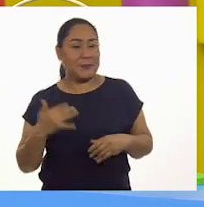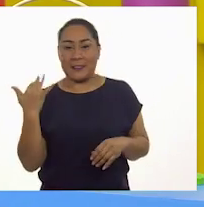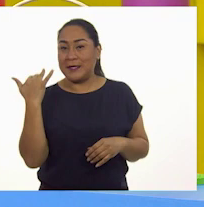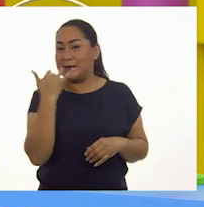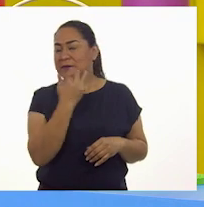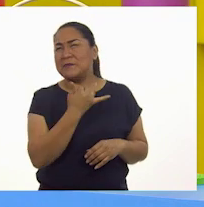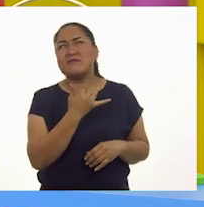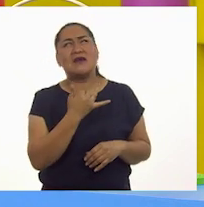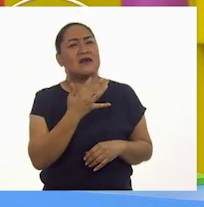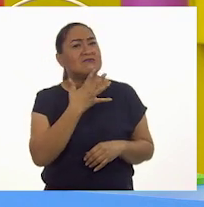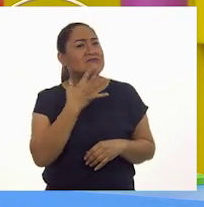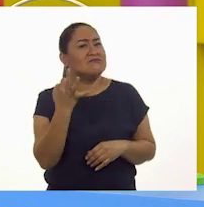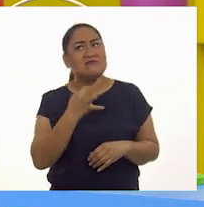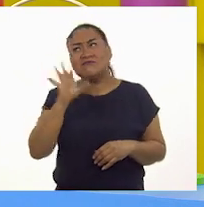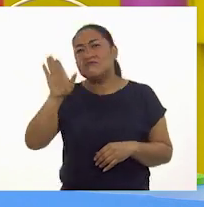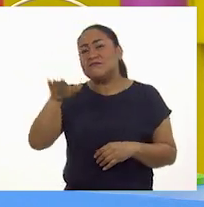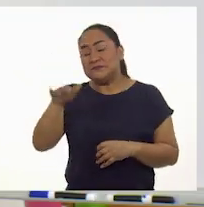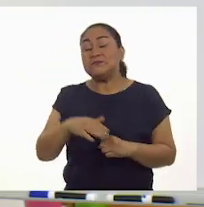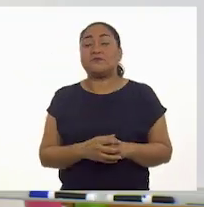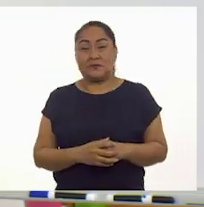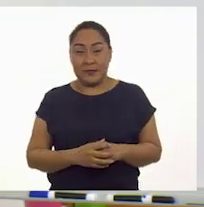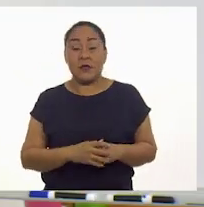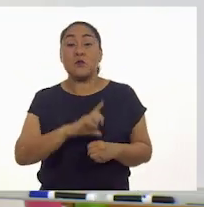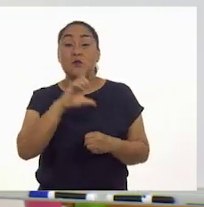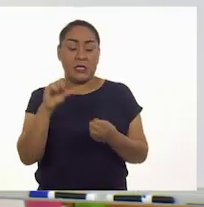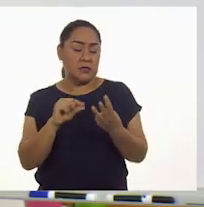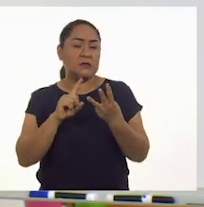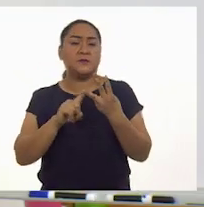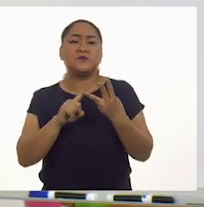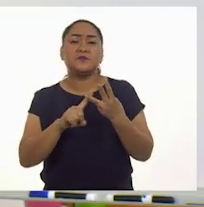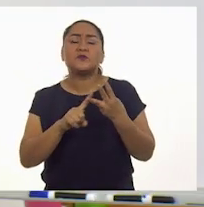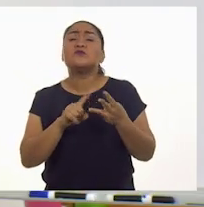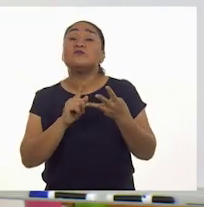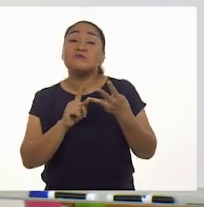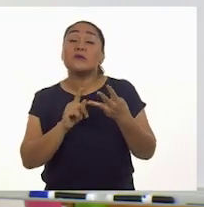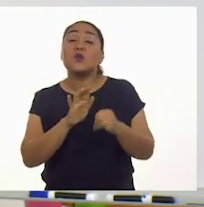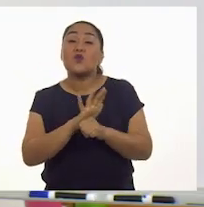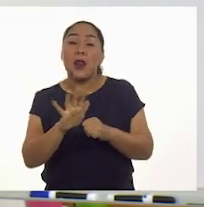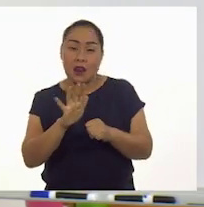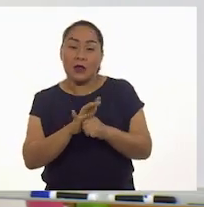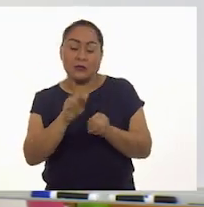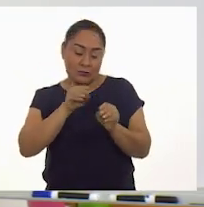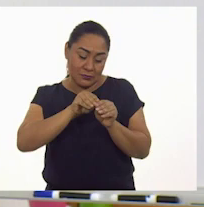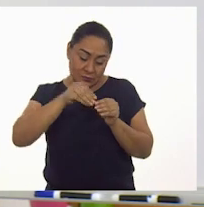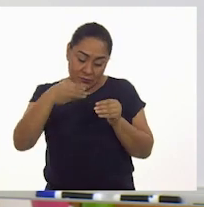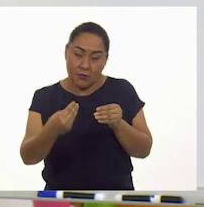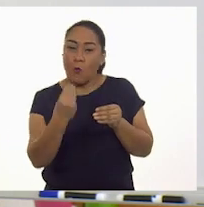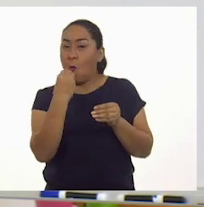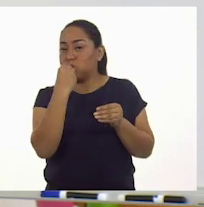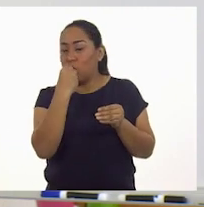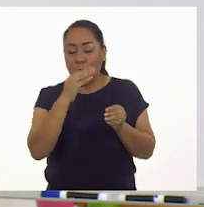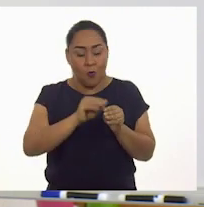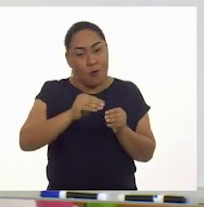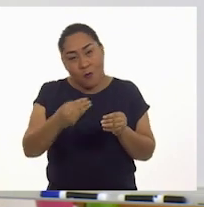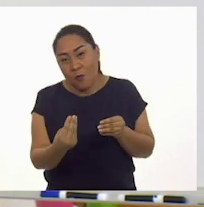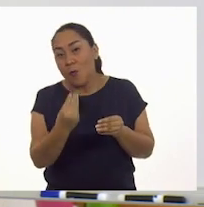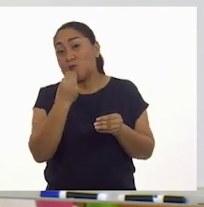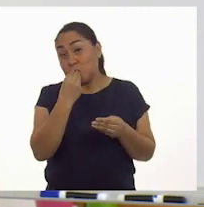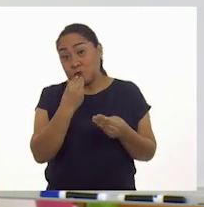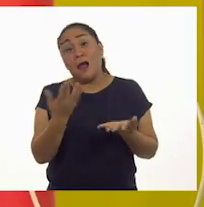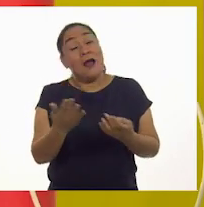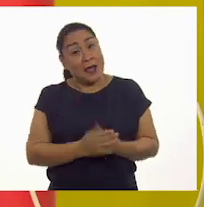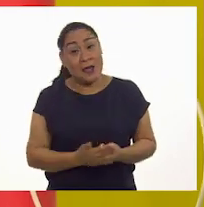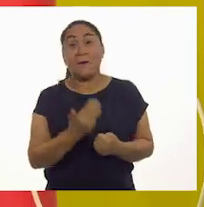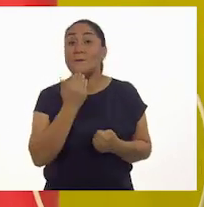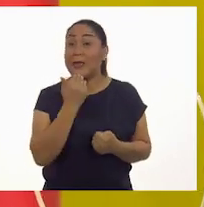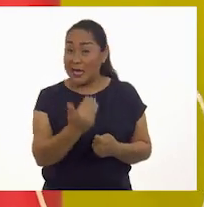Uy, está riquísima, ministra. Muy bien. El paso número tres, entonces, es quitarle gajo por gajo y te la puedes ir comiendo. Muy